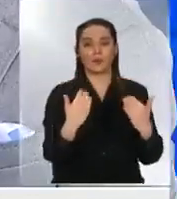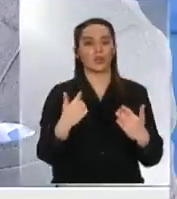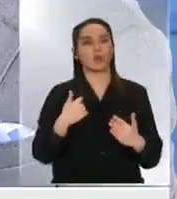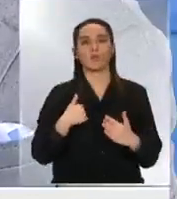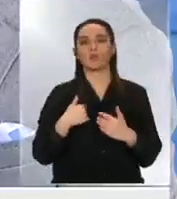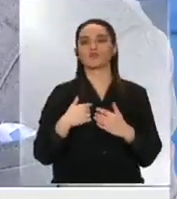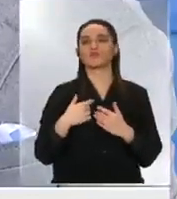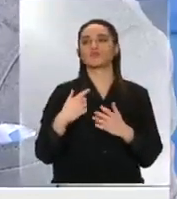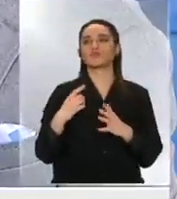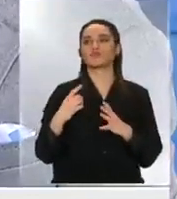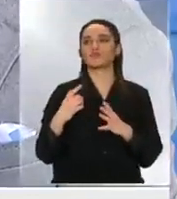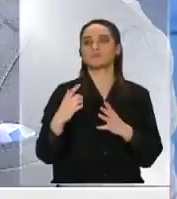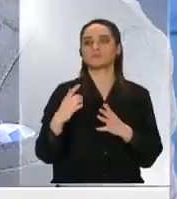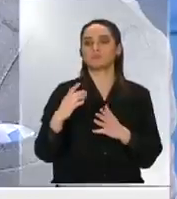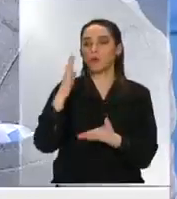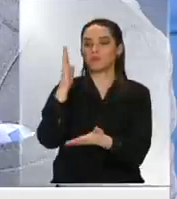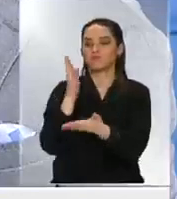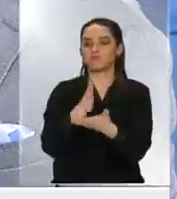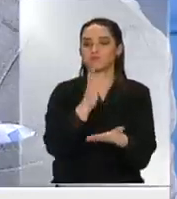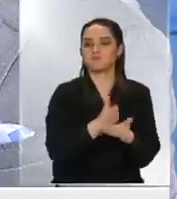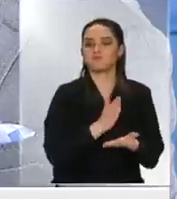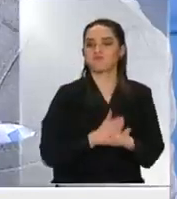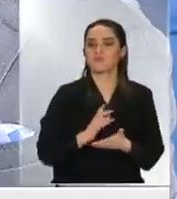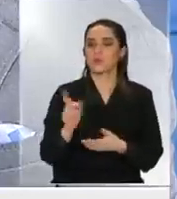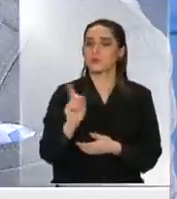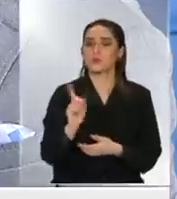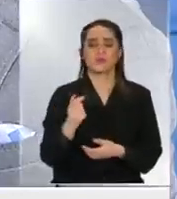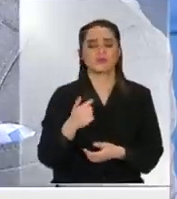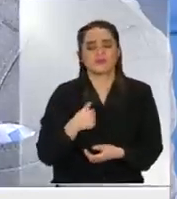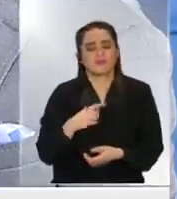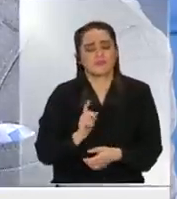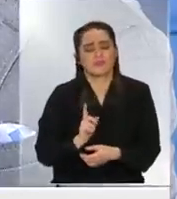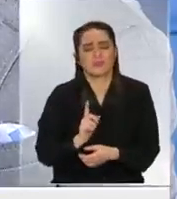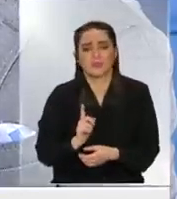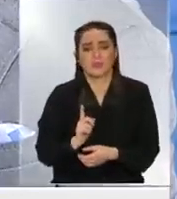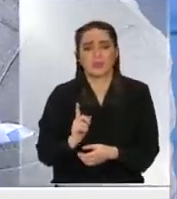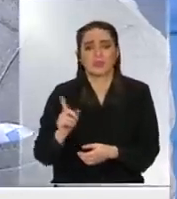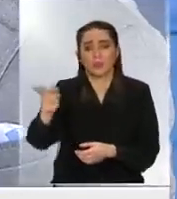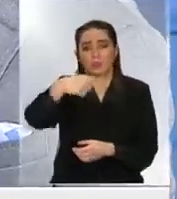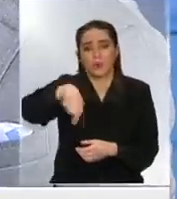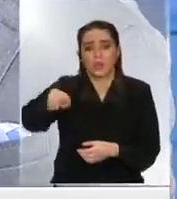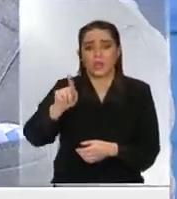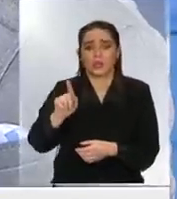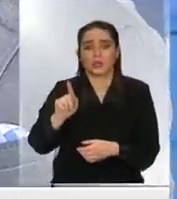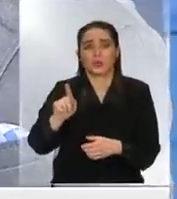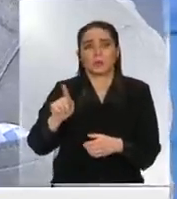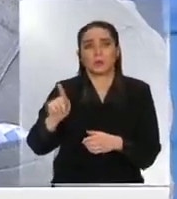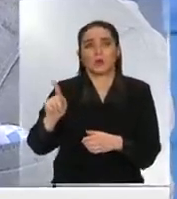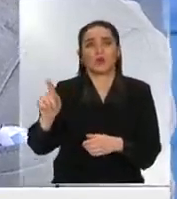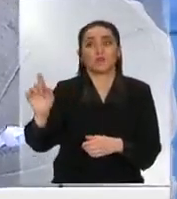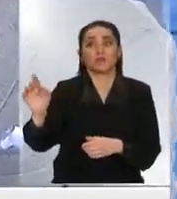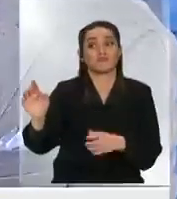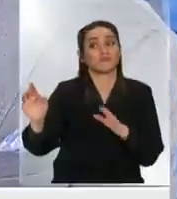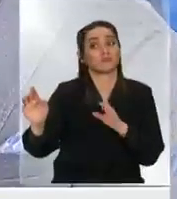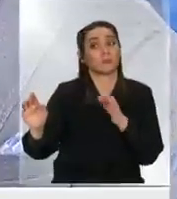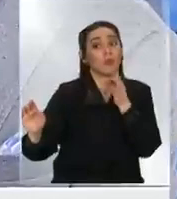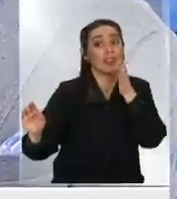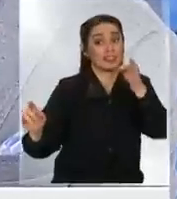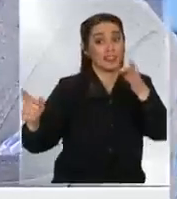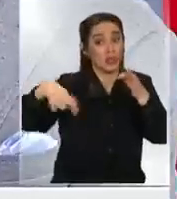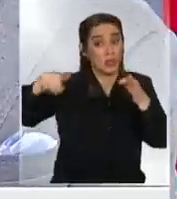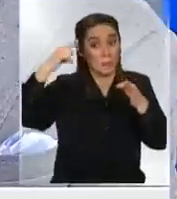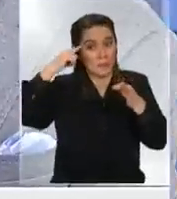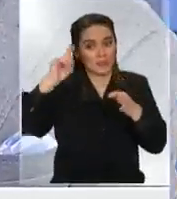los condiciona ¿no? pero yo no soy quien para hablar por ellos digamos a que el pueblo concertacionista